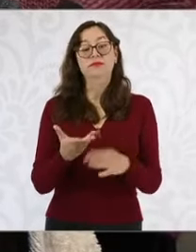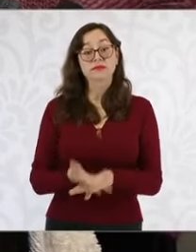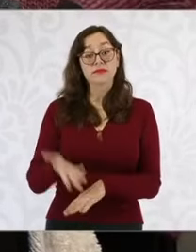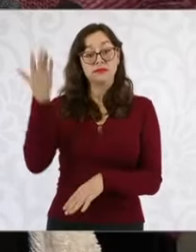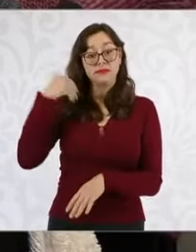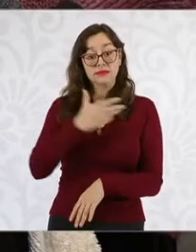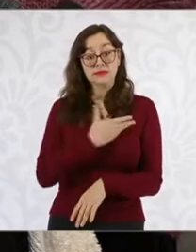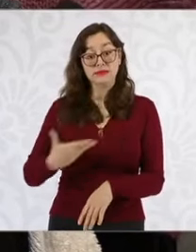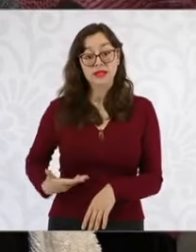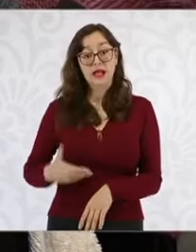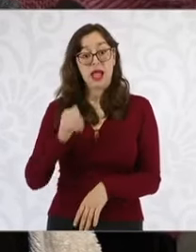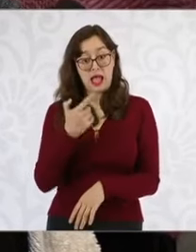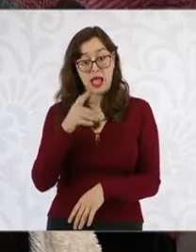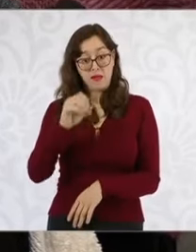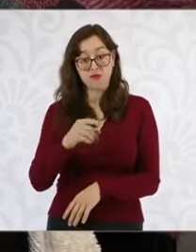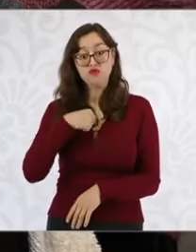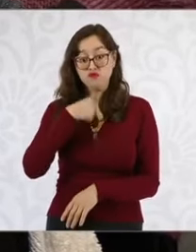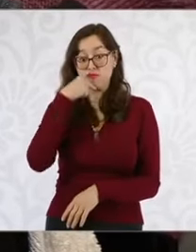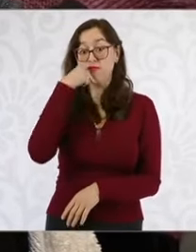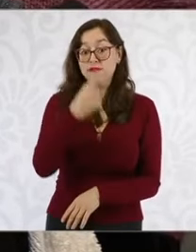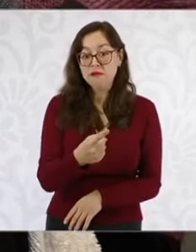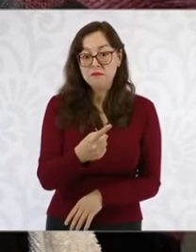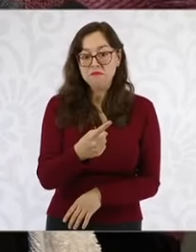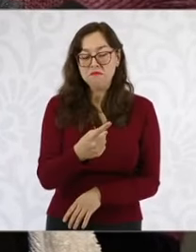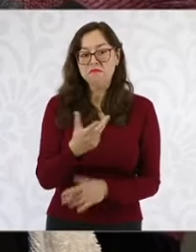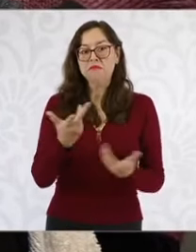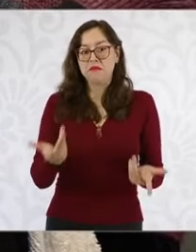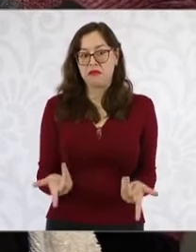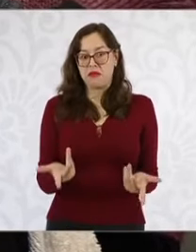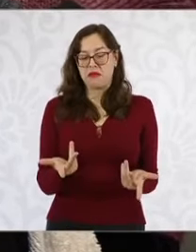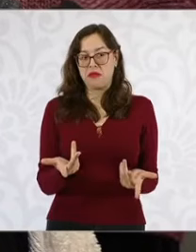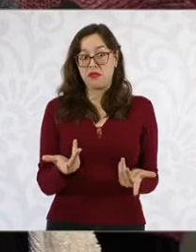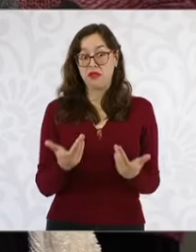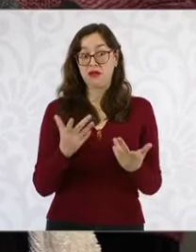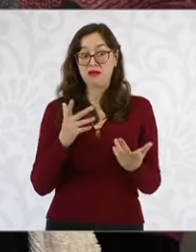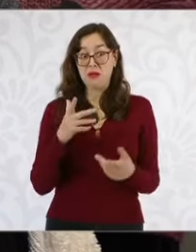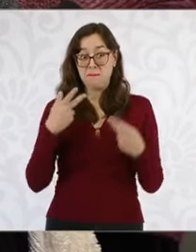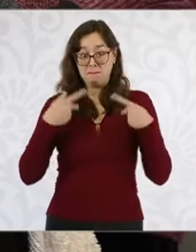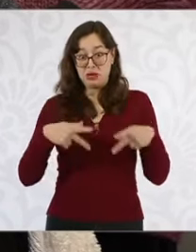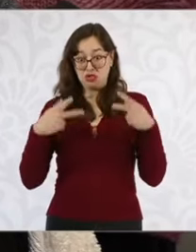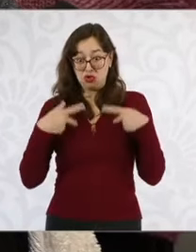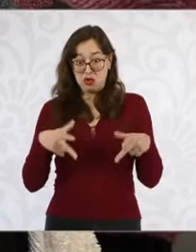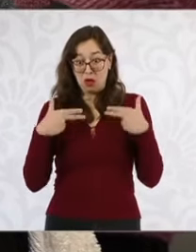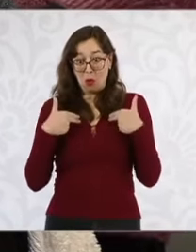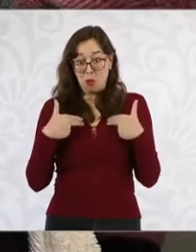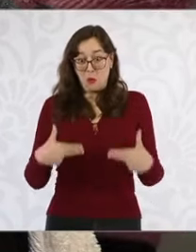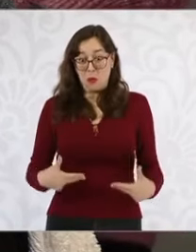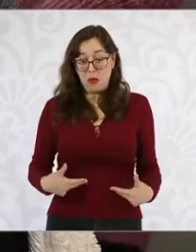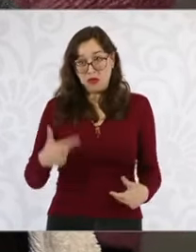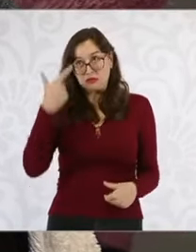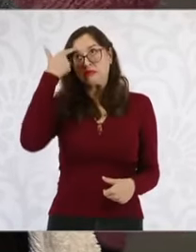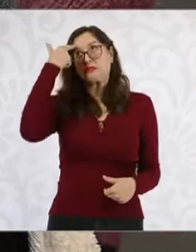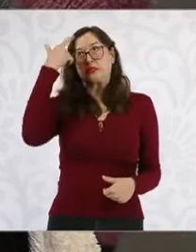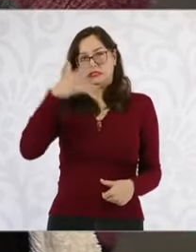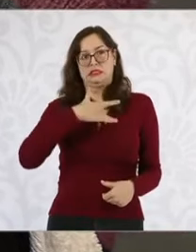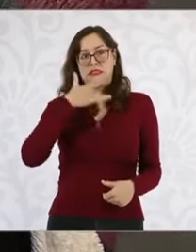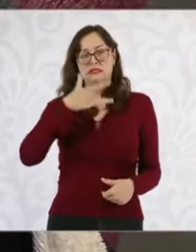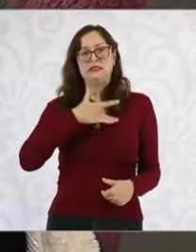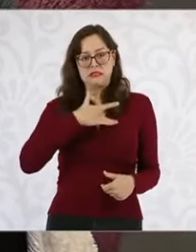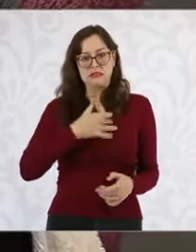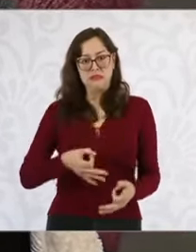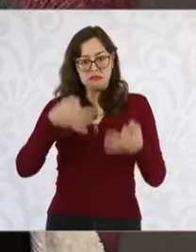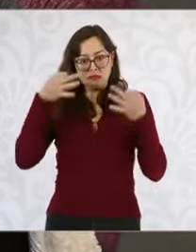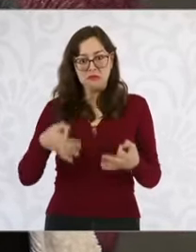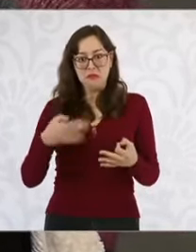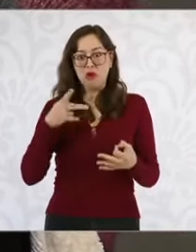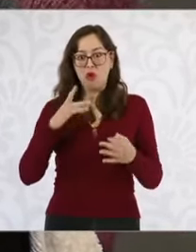presidente López Obrador, yo creo que pocas cosas son tan terribles para cualquier ser humano pensante y consciente de sí mismo, como